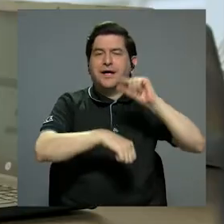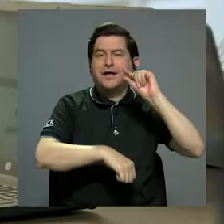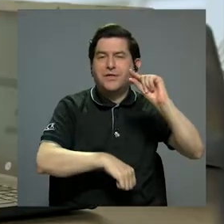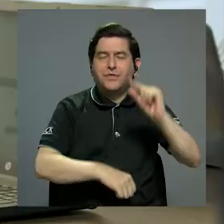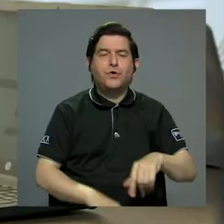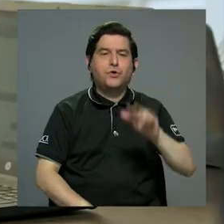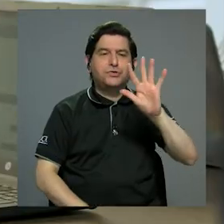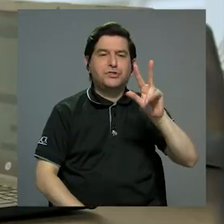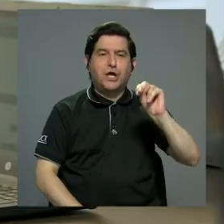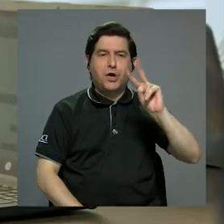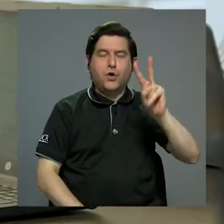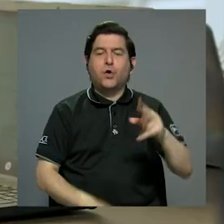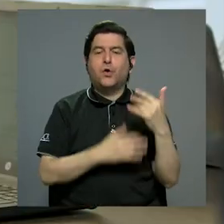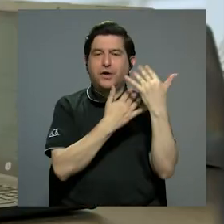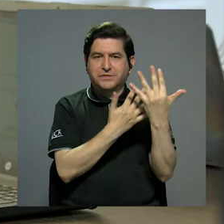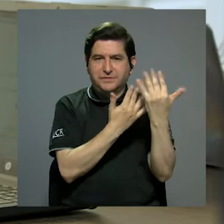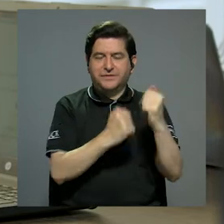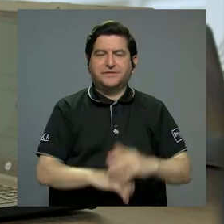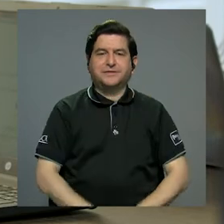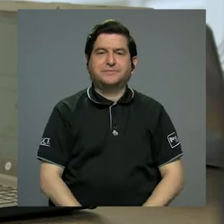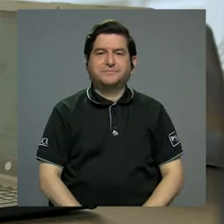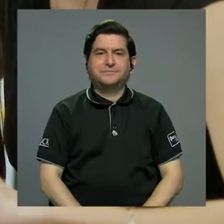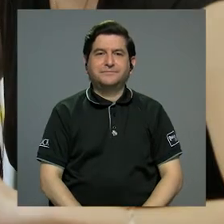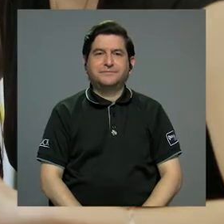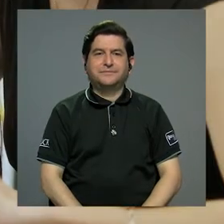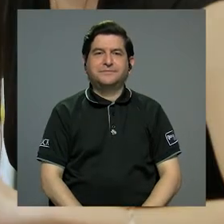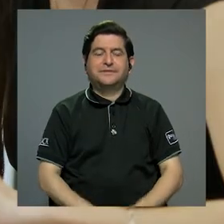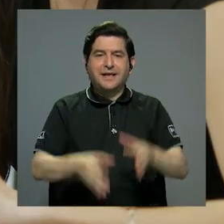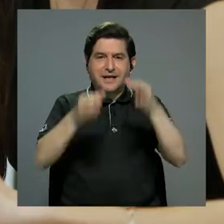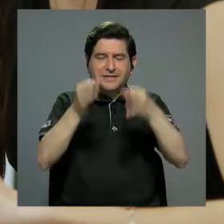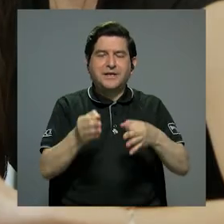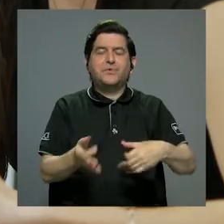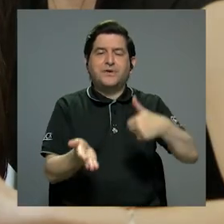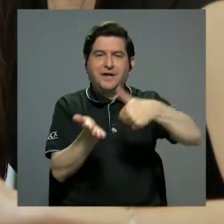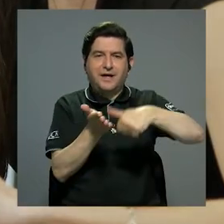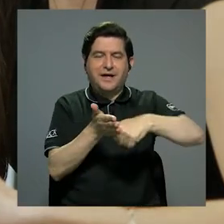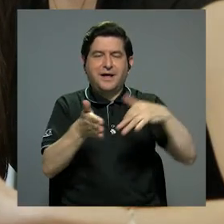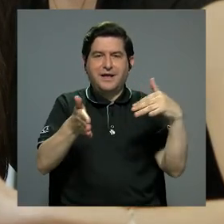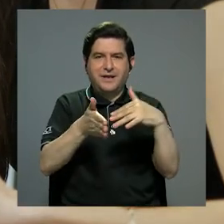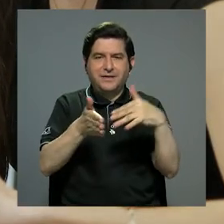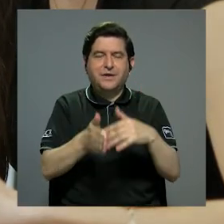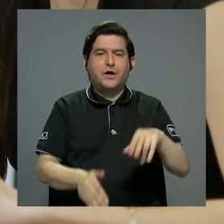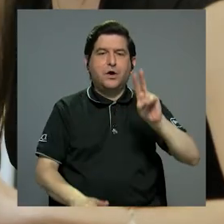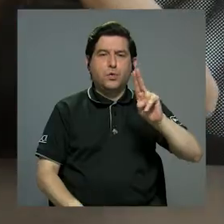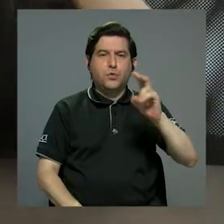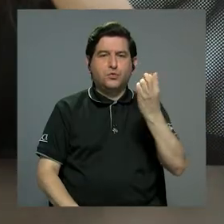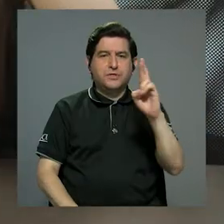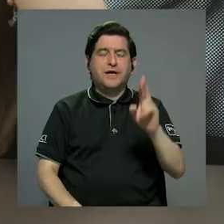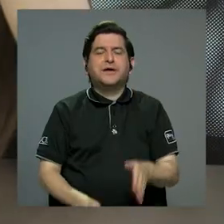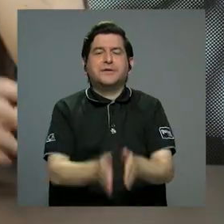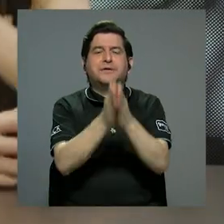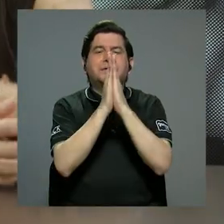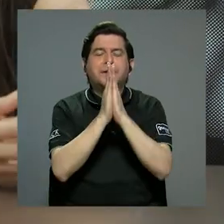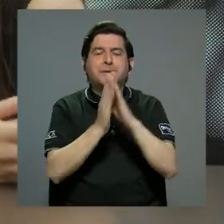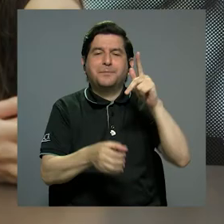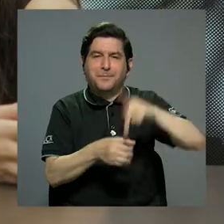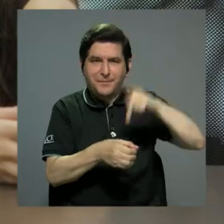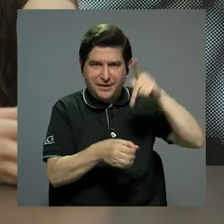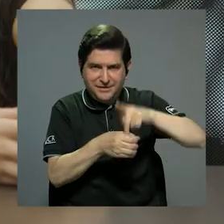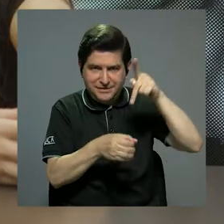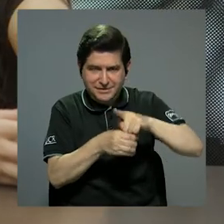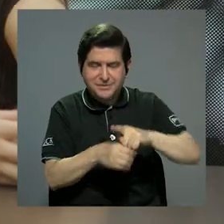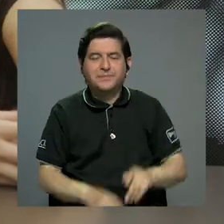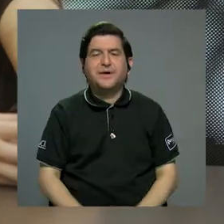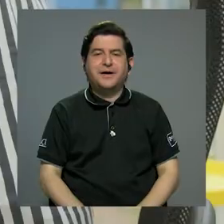Desde el Tribunal Electoral Estudiantil de la UCR se hace un llamado a la participación por parte de la comunidad estudiantil.